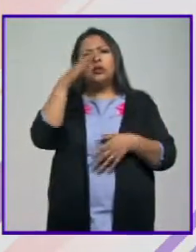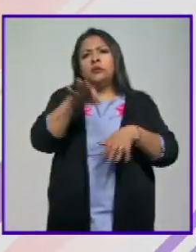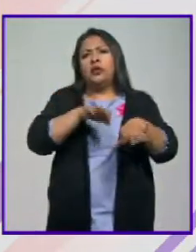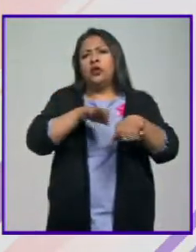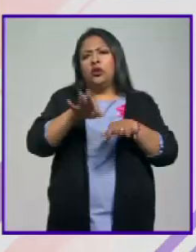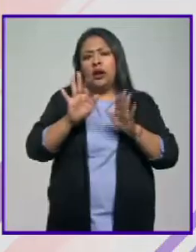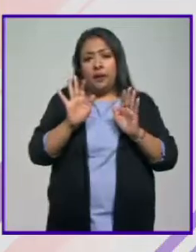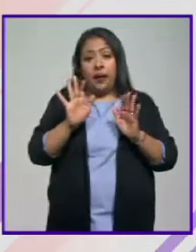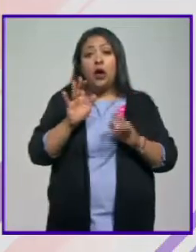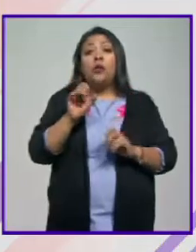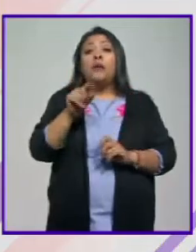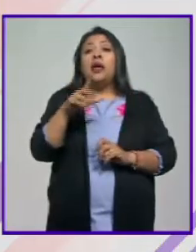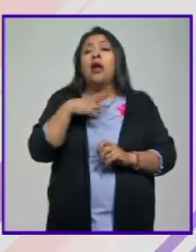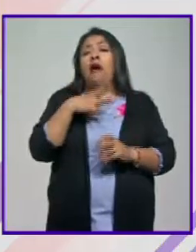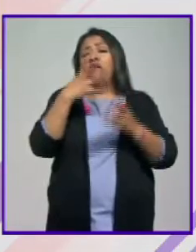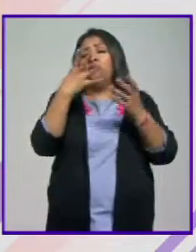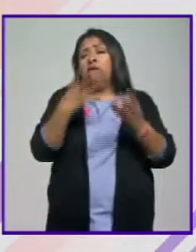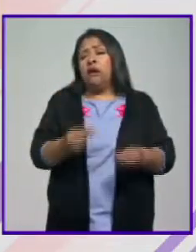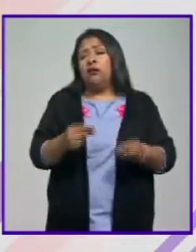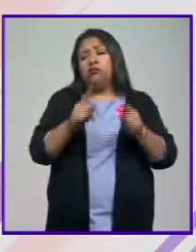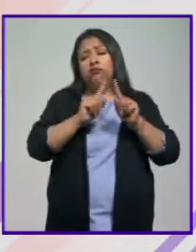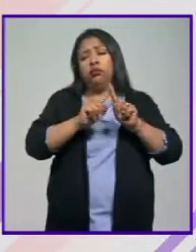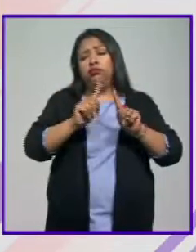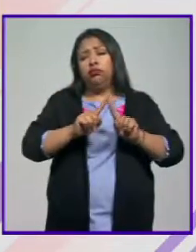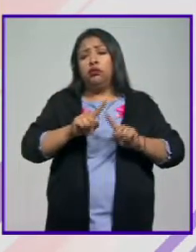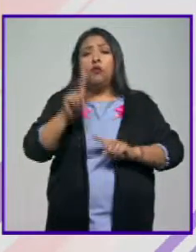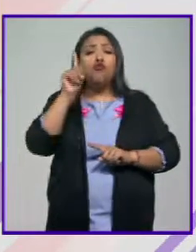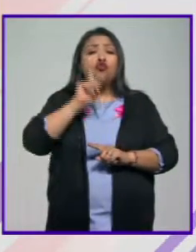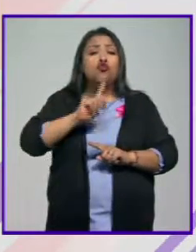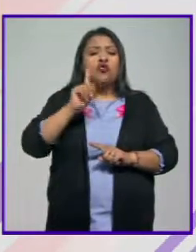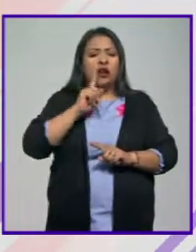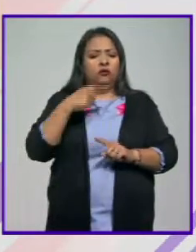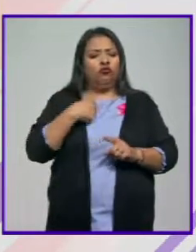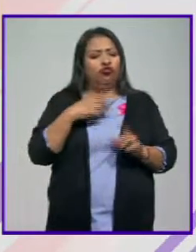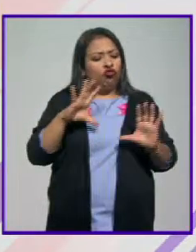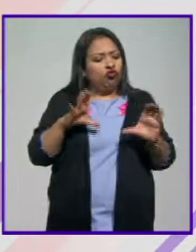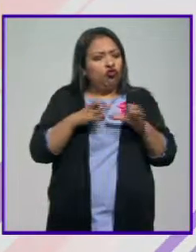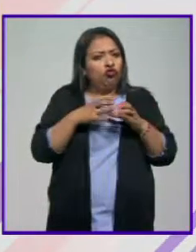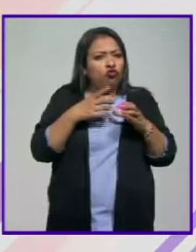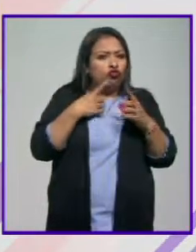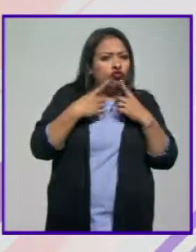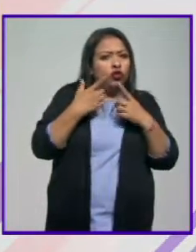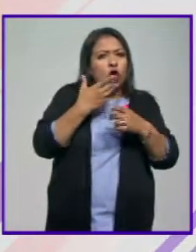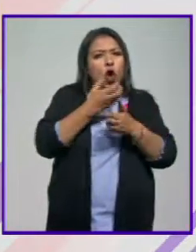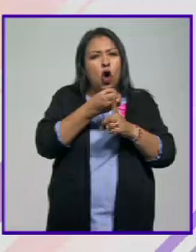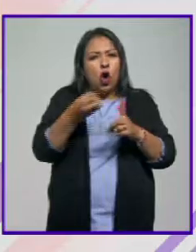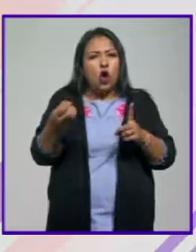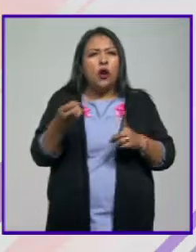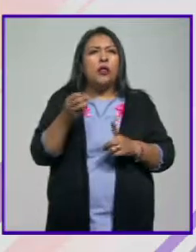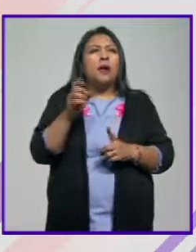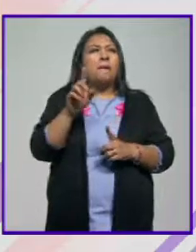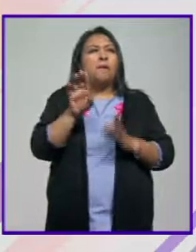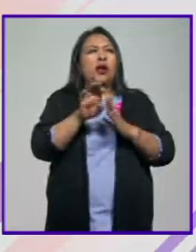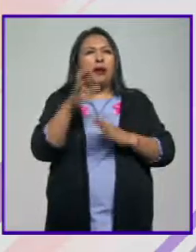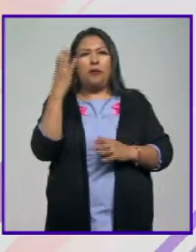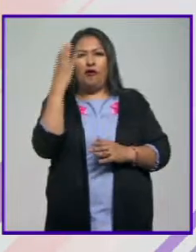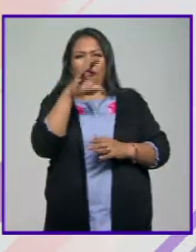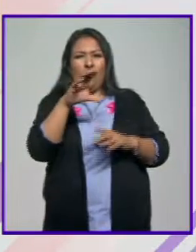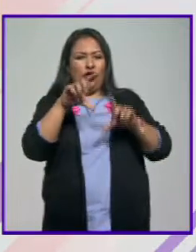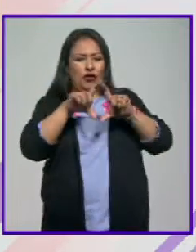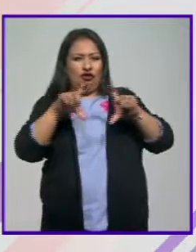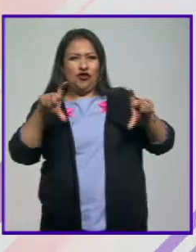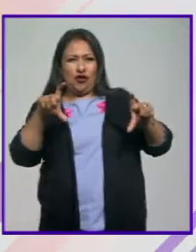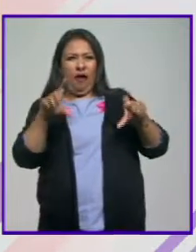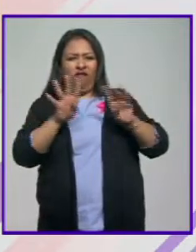trabajo, y hay una cantidad impresionante de mujeres organizadas. Son como un poco la foto del centro de nuestro